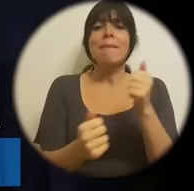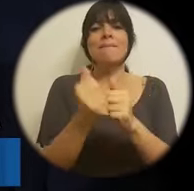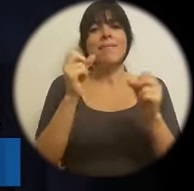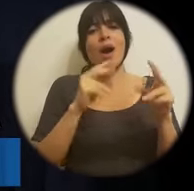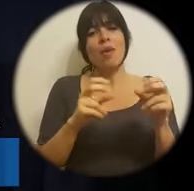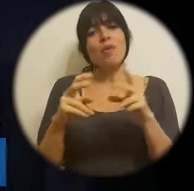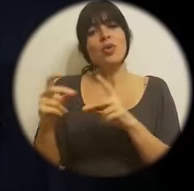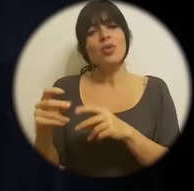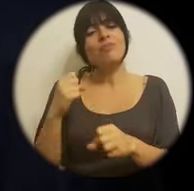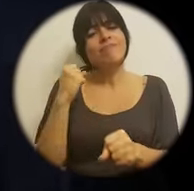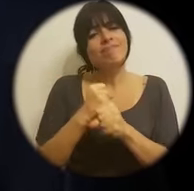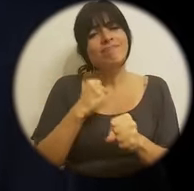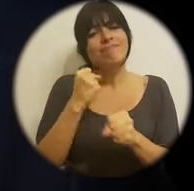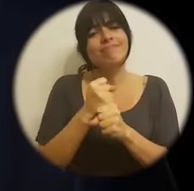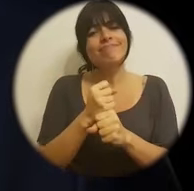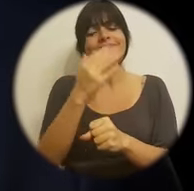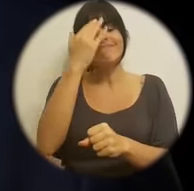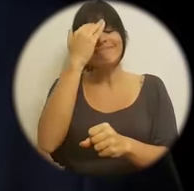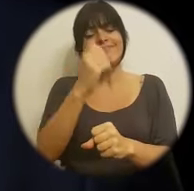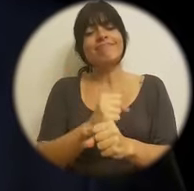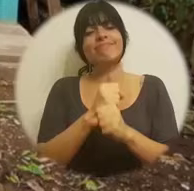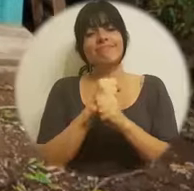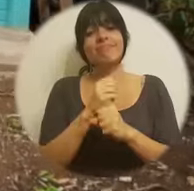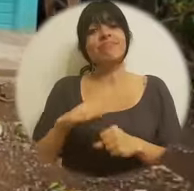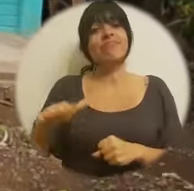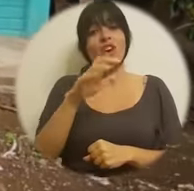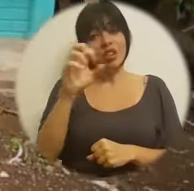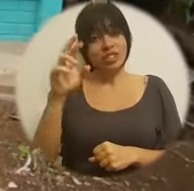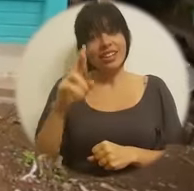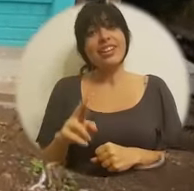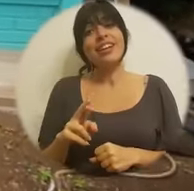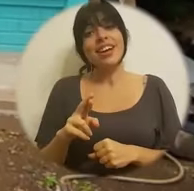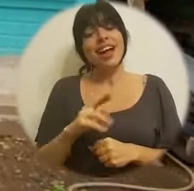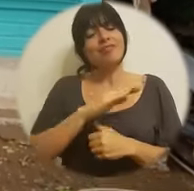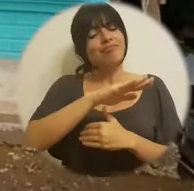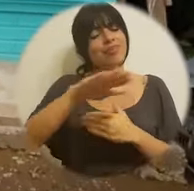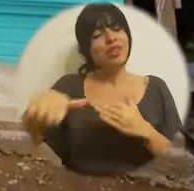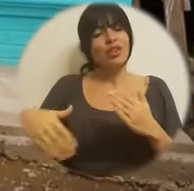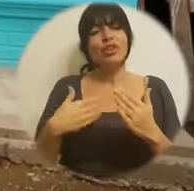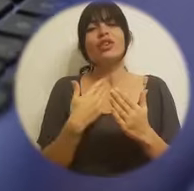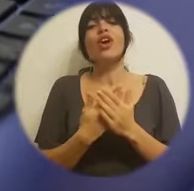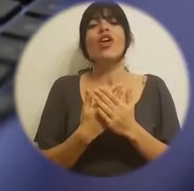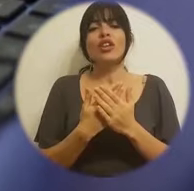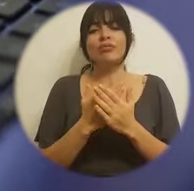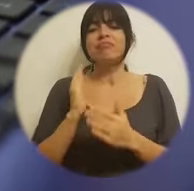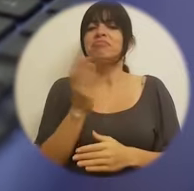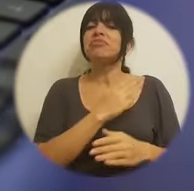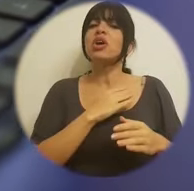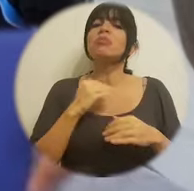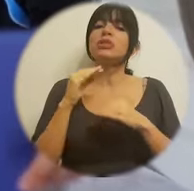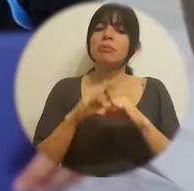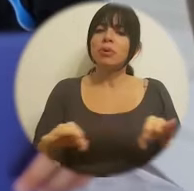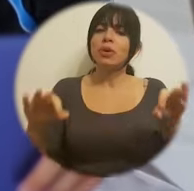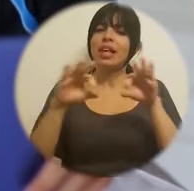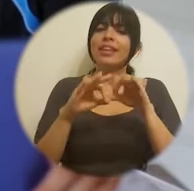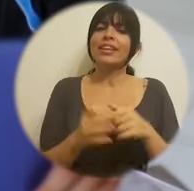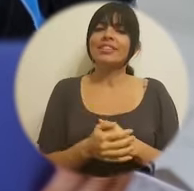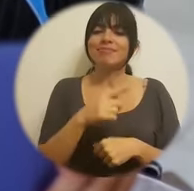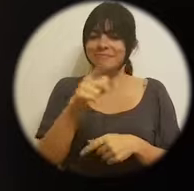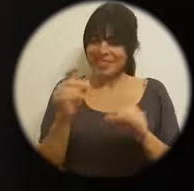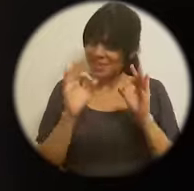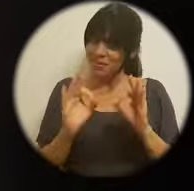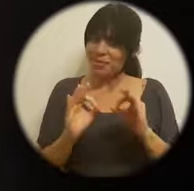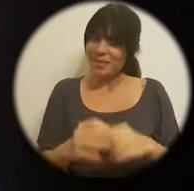más oportunidades y que trabaja con la certeza que en Costa Rica, todas y todos somos importantes.